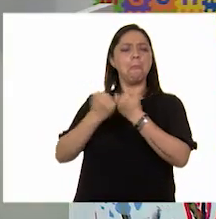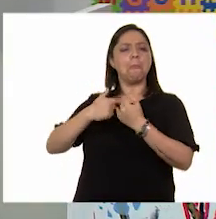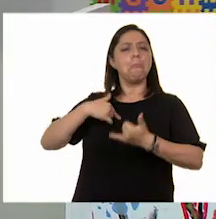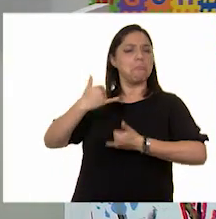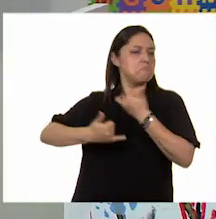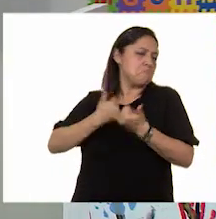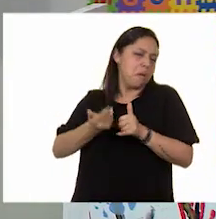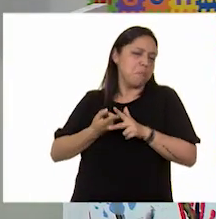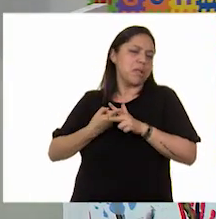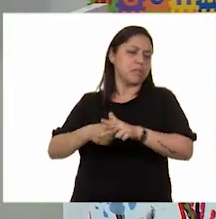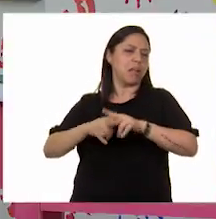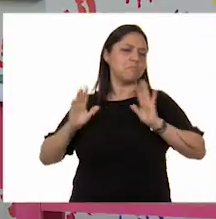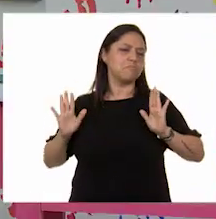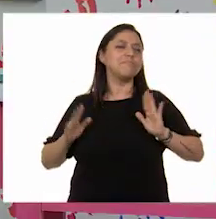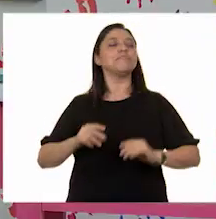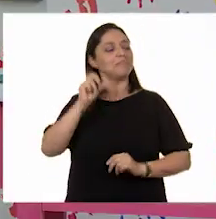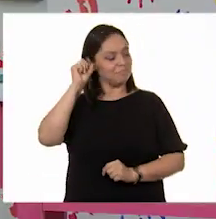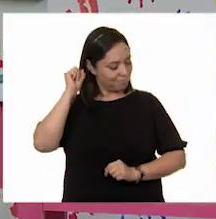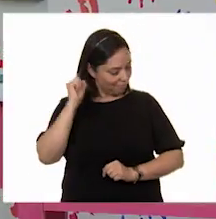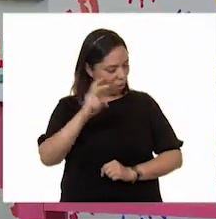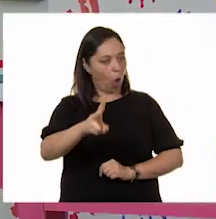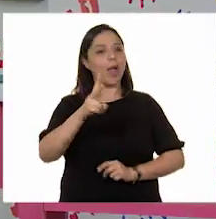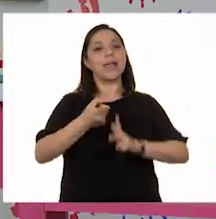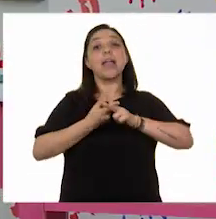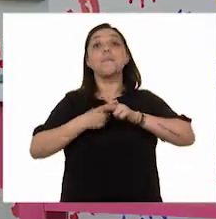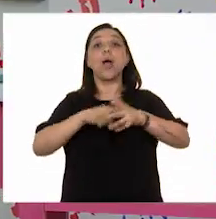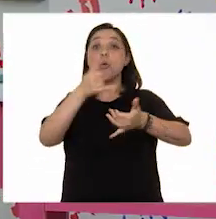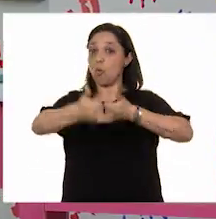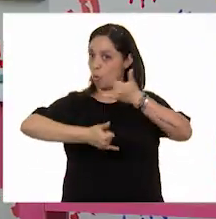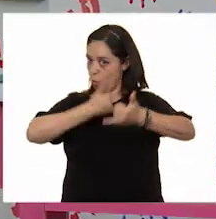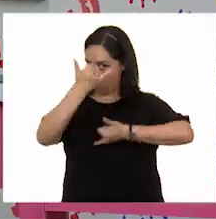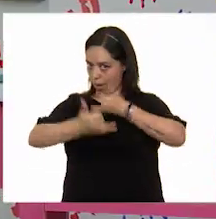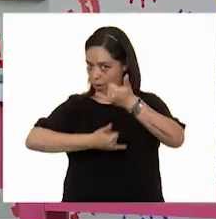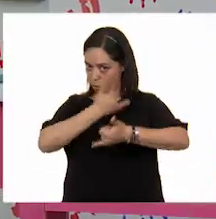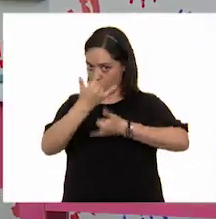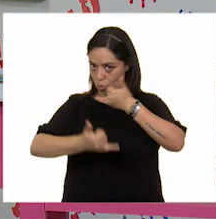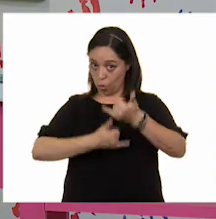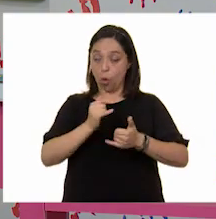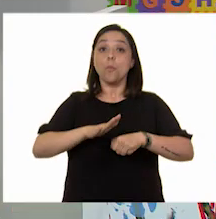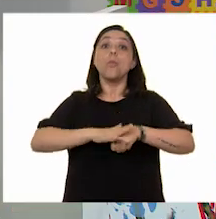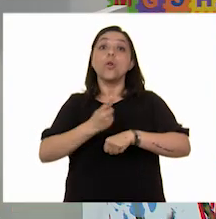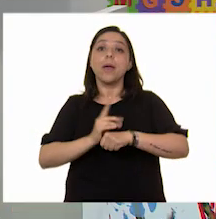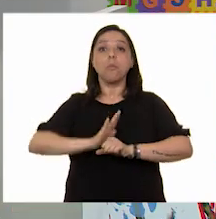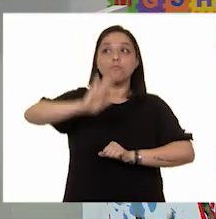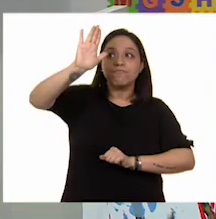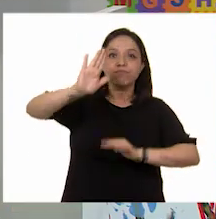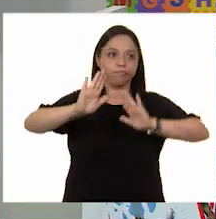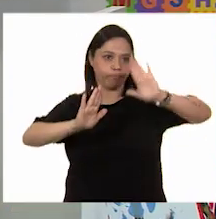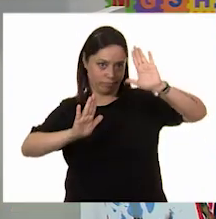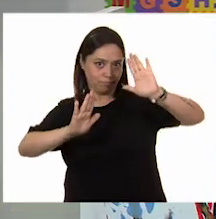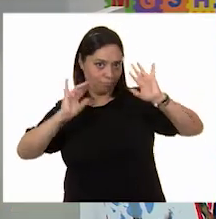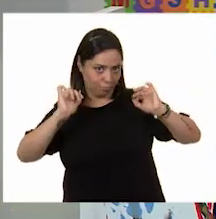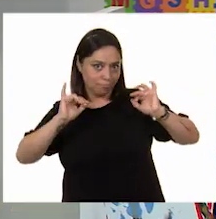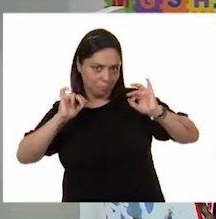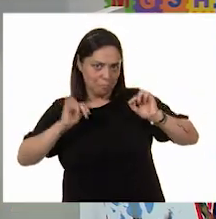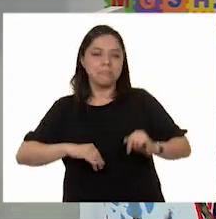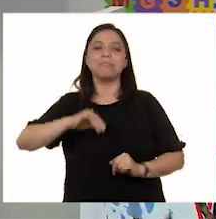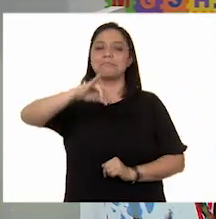por comenzar con el juego. Muy bien, pues por el juego comenzamos. Entonces, ¿por qué ganó por votación? Sí, vamos a